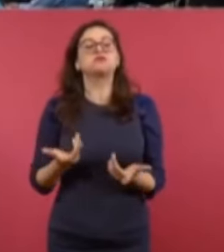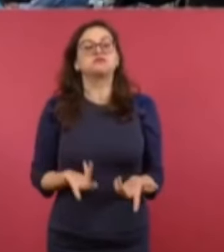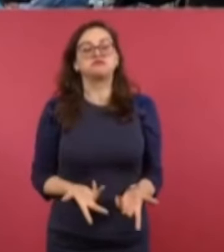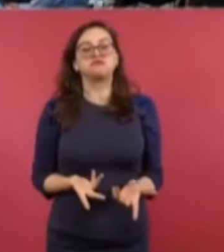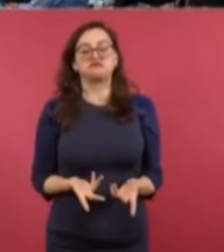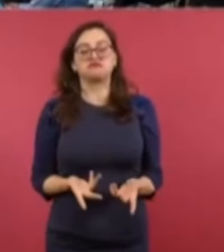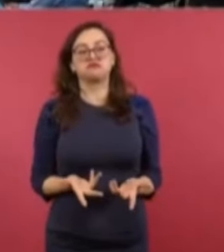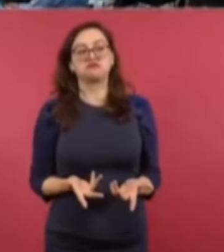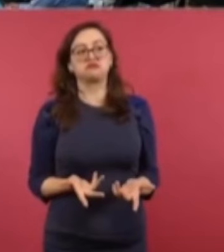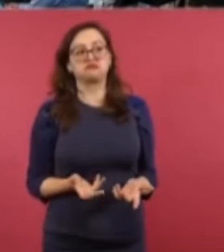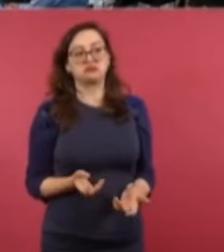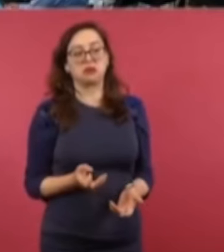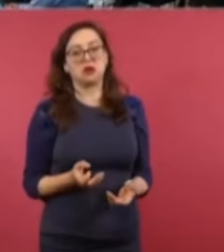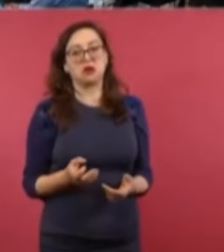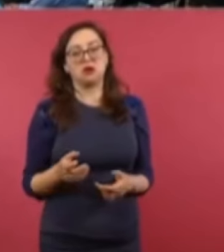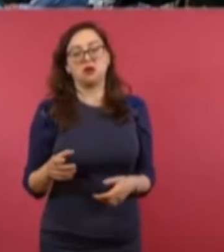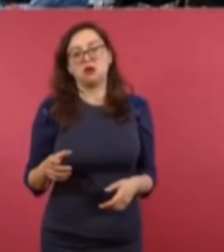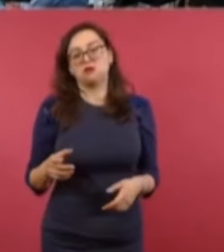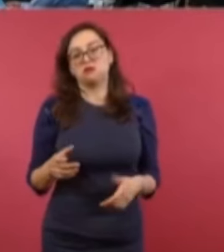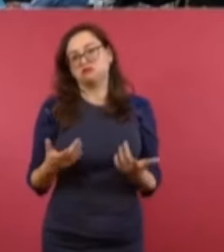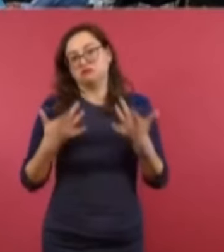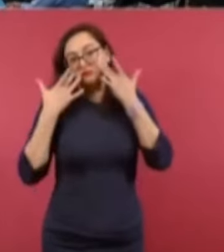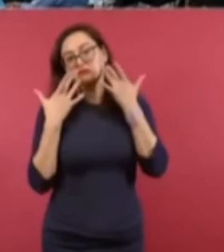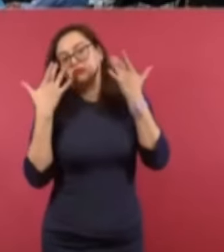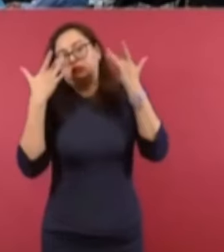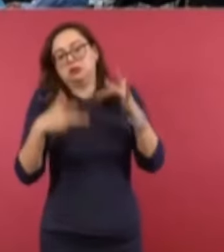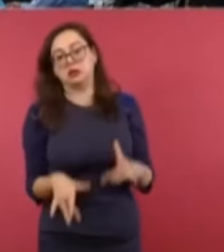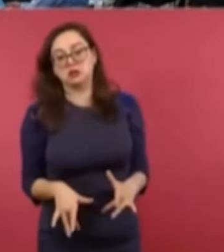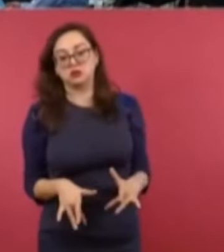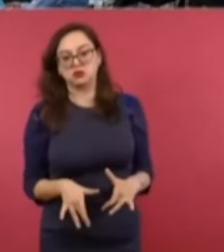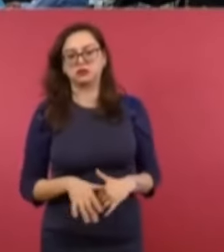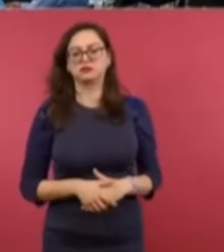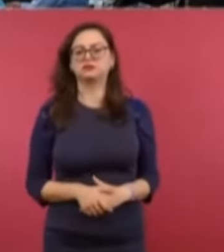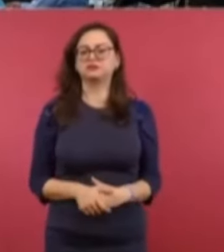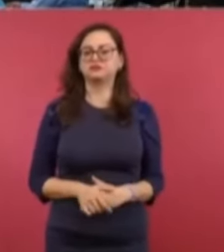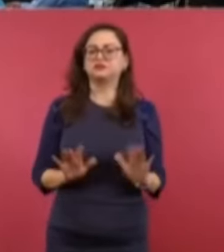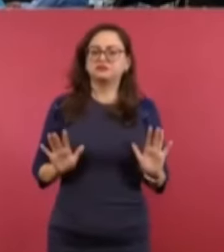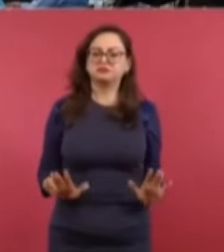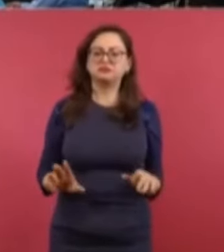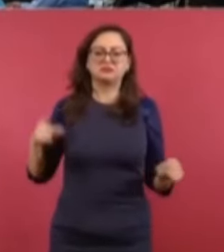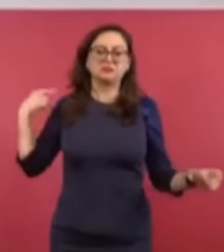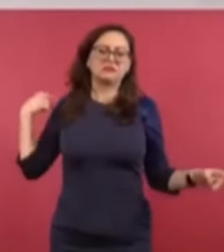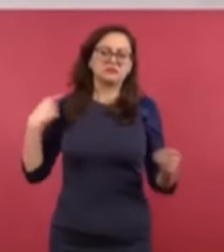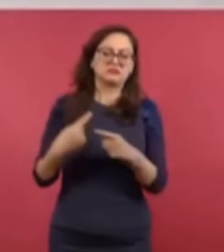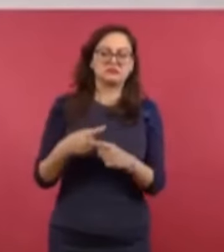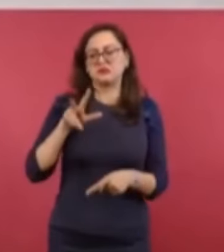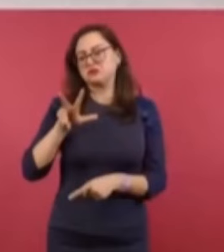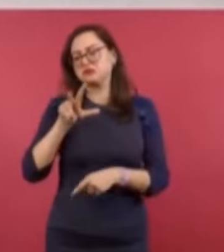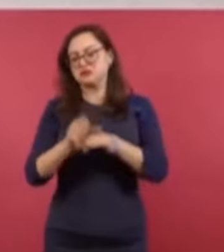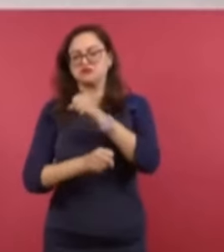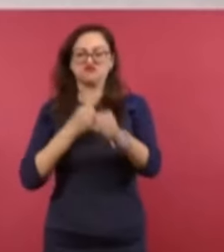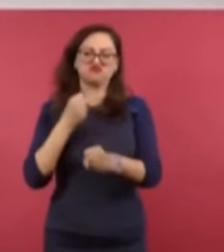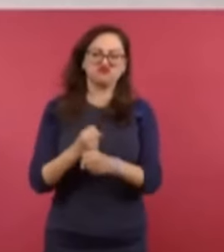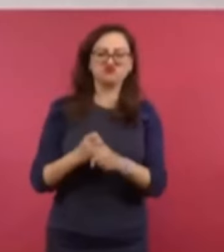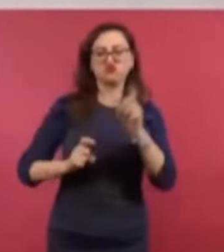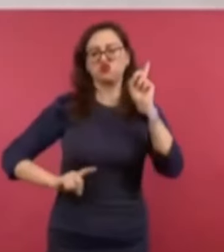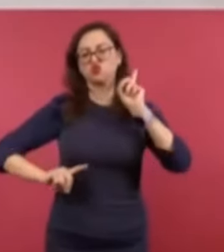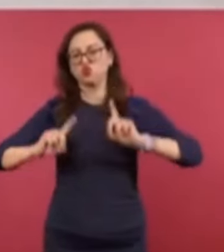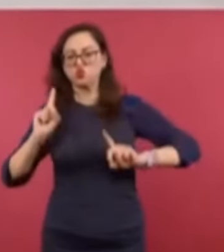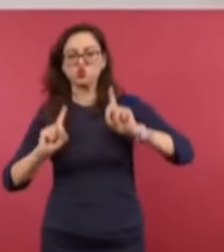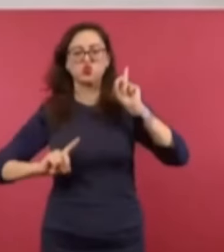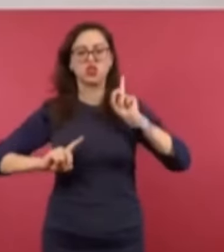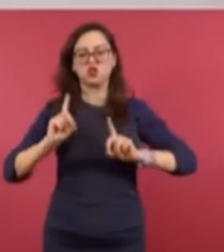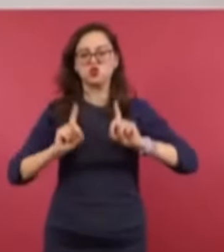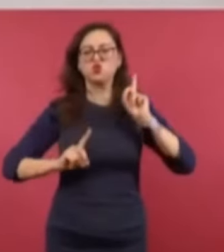gobierno de Oaxaca. En ese entonces, durante 18 años, fue una leyenda, este asunto de que le habían dado dinero a Enrique Rueda,